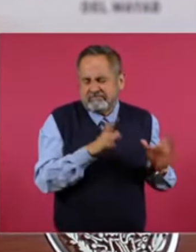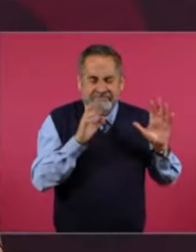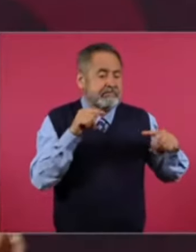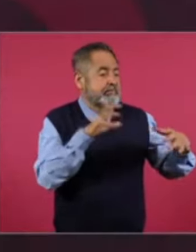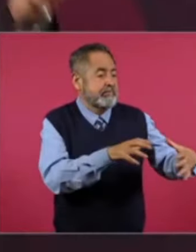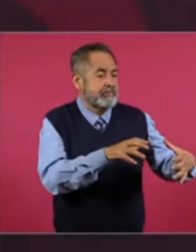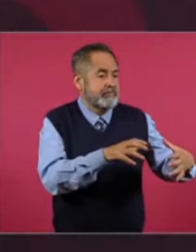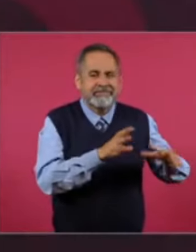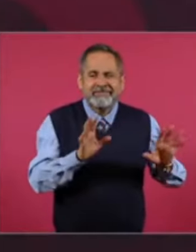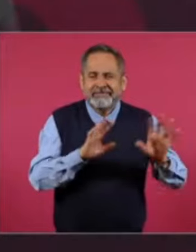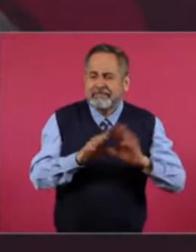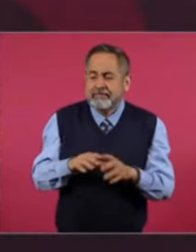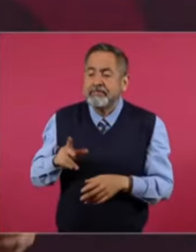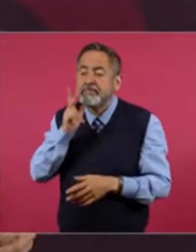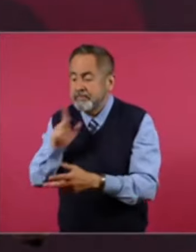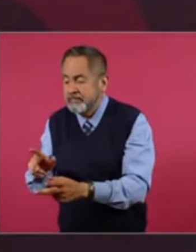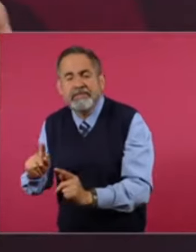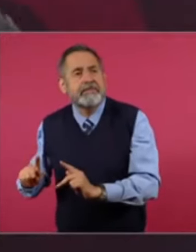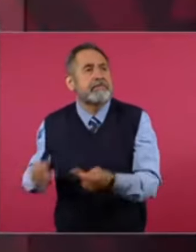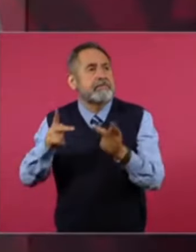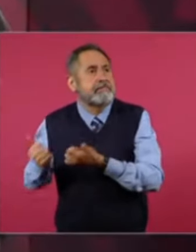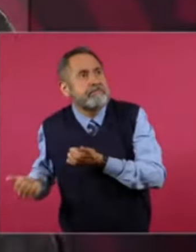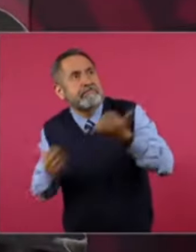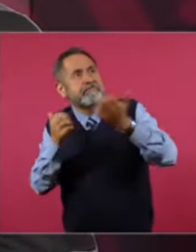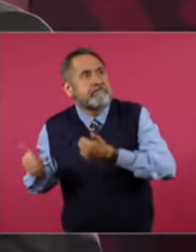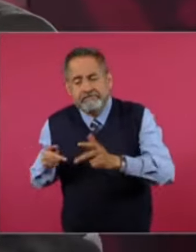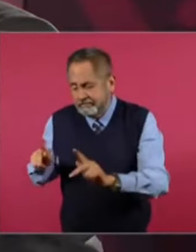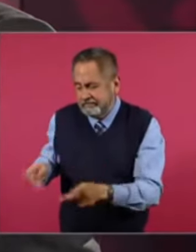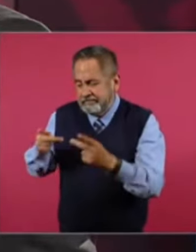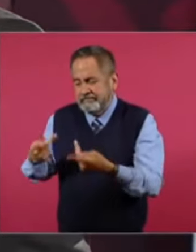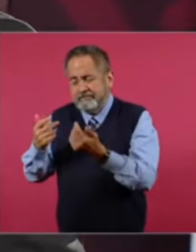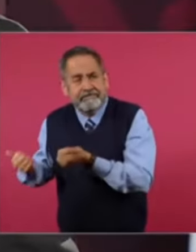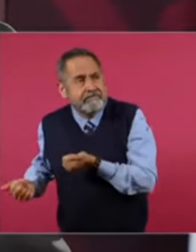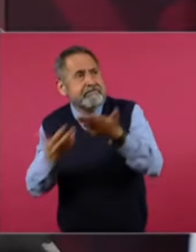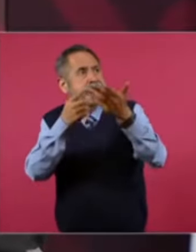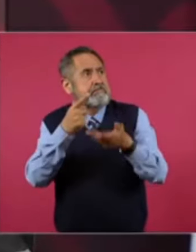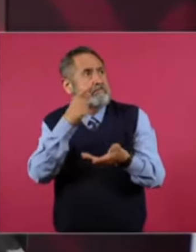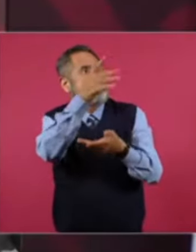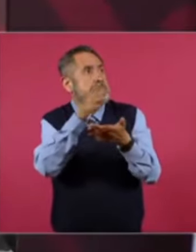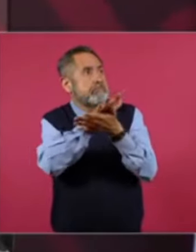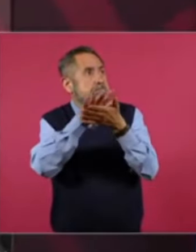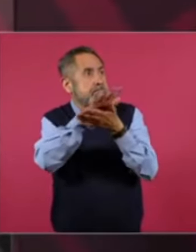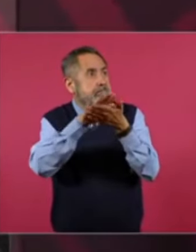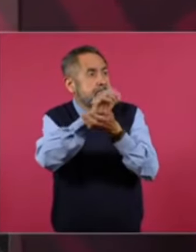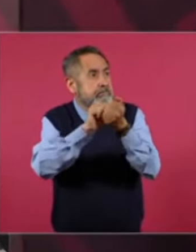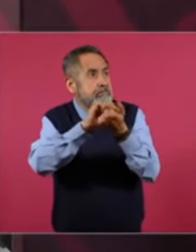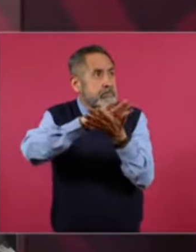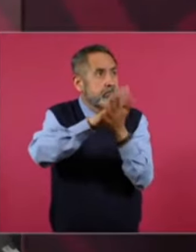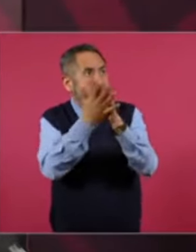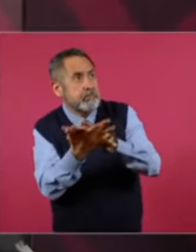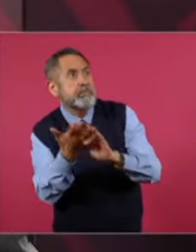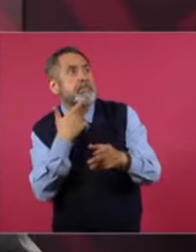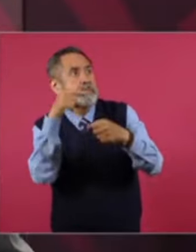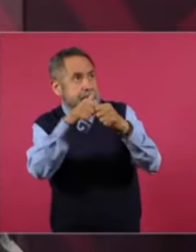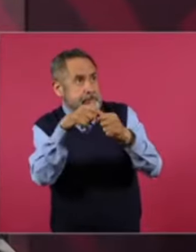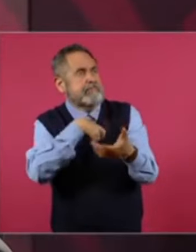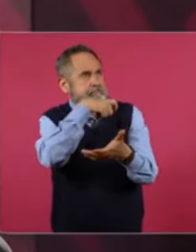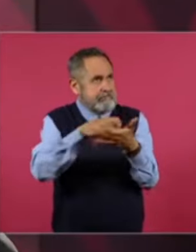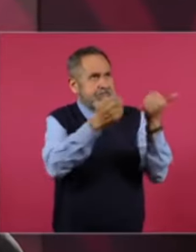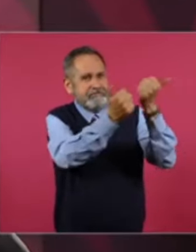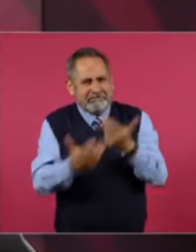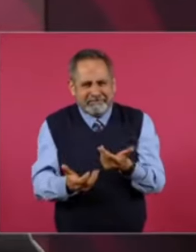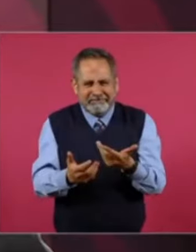Vender petróleo crudo. Vender materia prima. Y comprar. Las gasolinas. Es como si